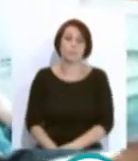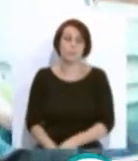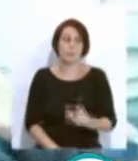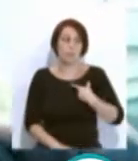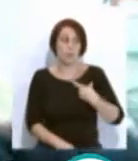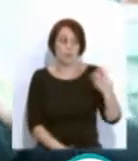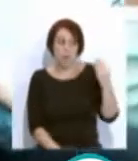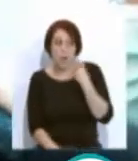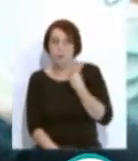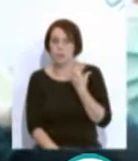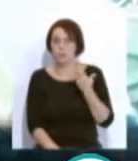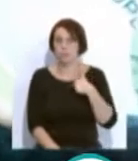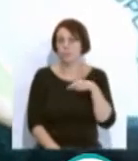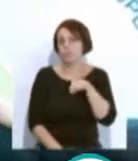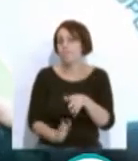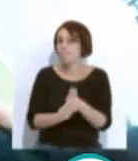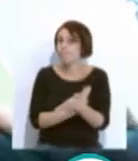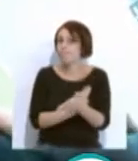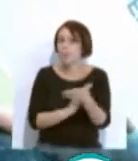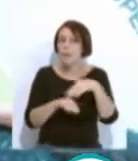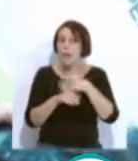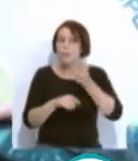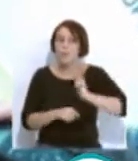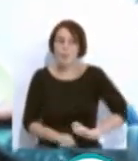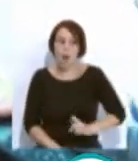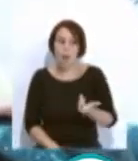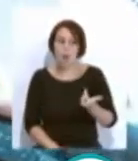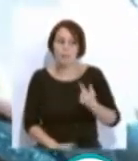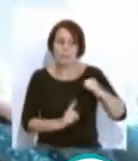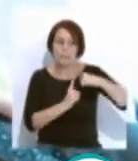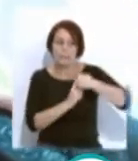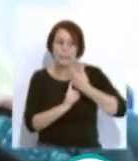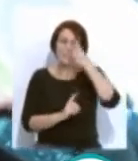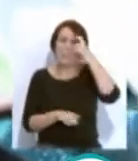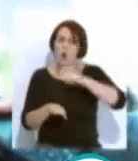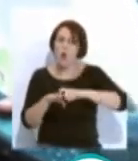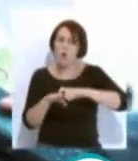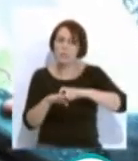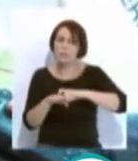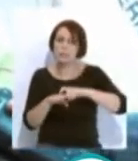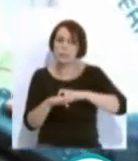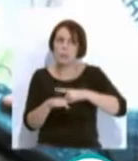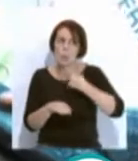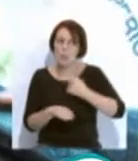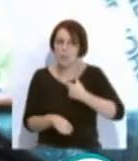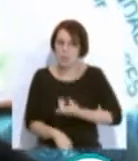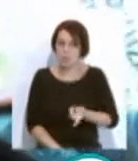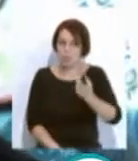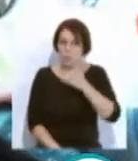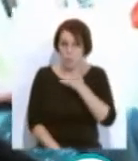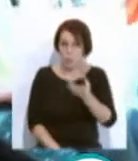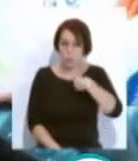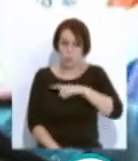y eso supone también para el profesional un aporte más psicológico, una carga más psicológica que conllevamos. Porque